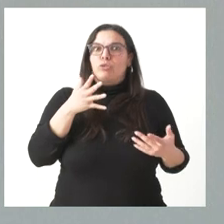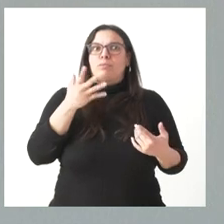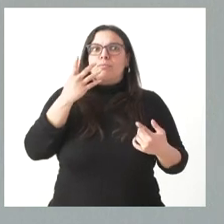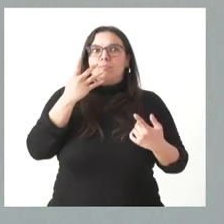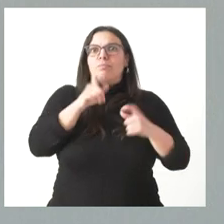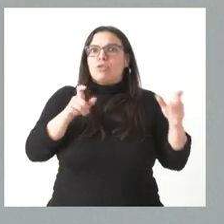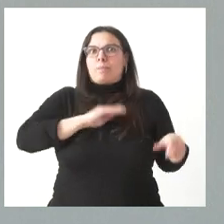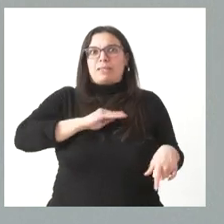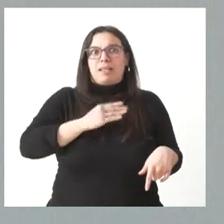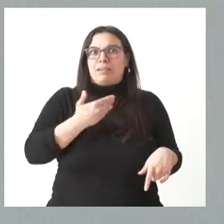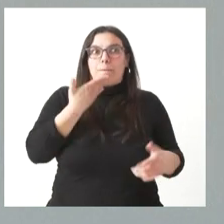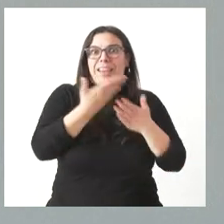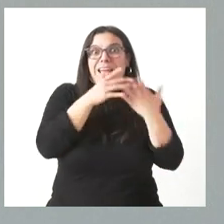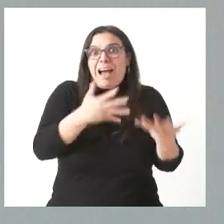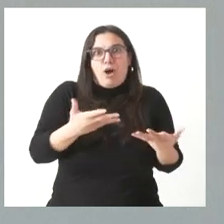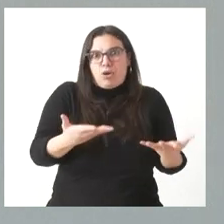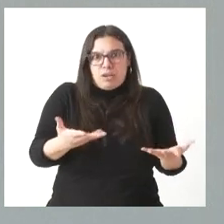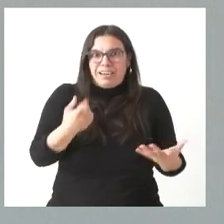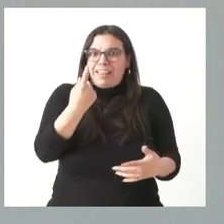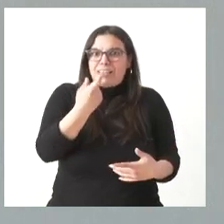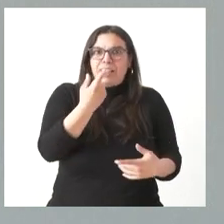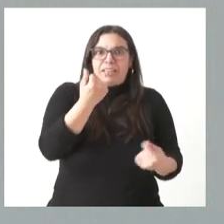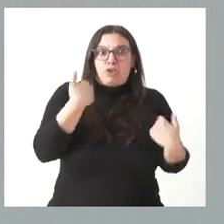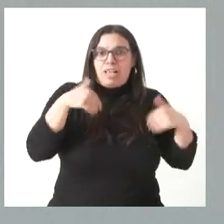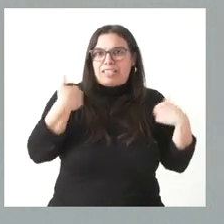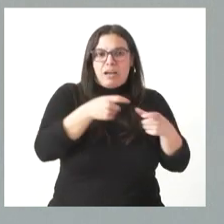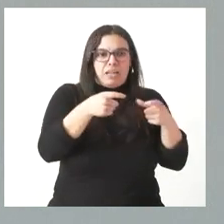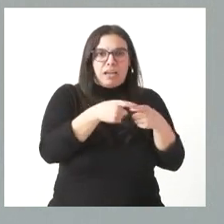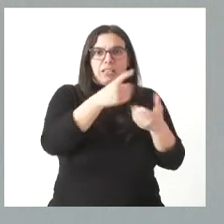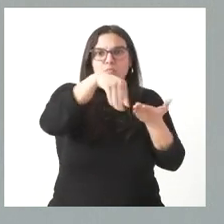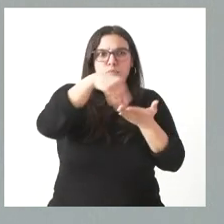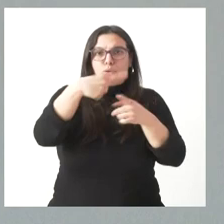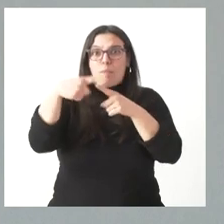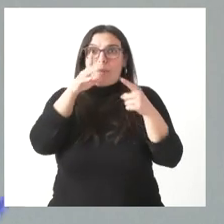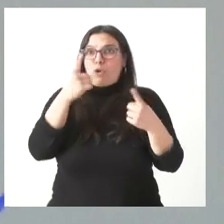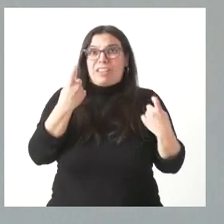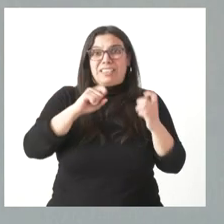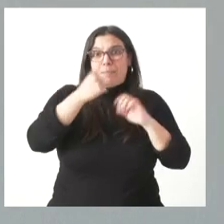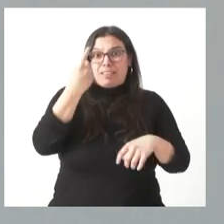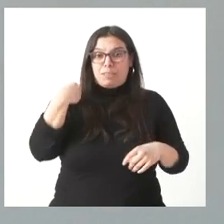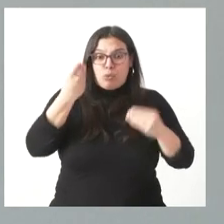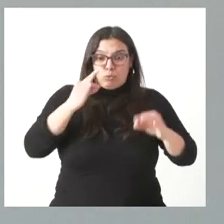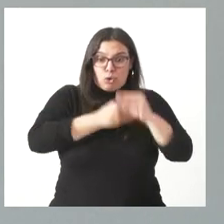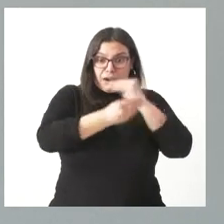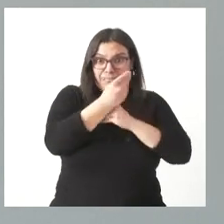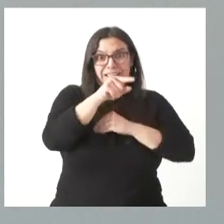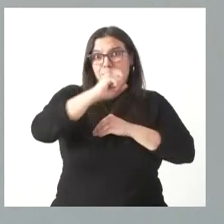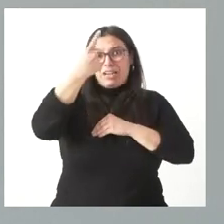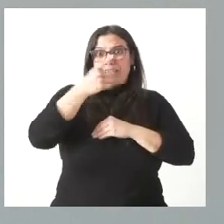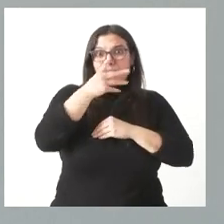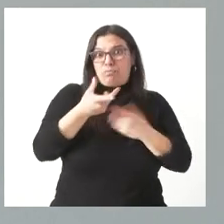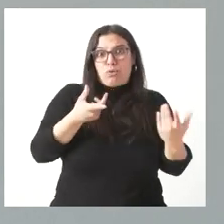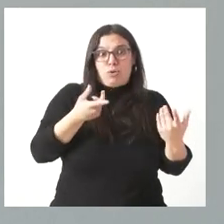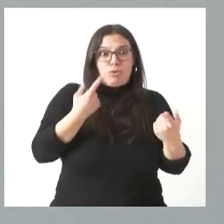natural, a pedir la ayuda en el momento presente y a poder disponer de estas cantidades, que es cuando más se necesitan, que es cuando ha nacido el hijo, que es cuando más se usan.